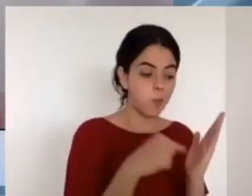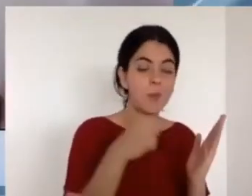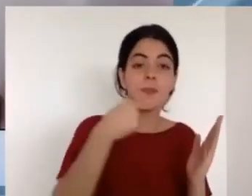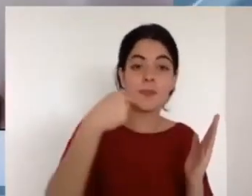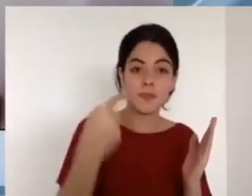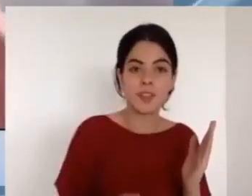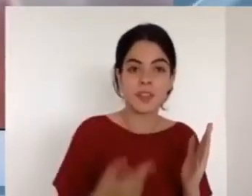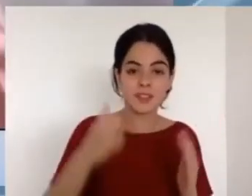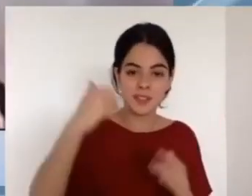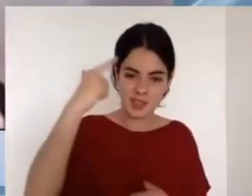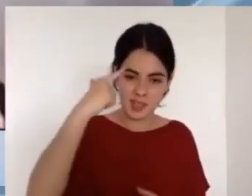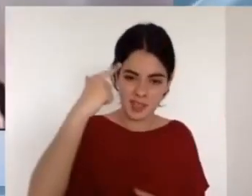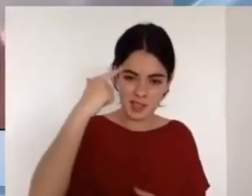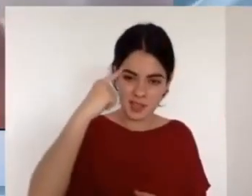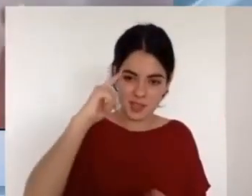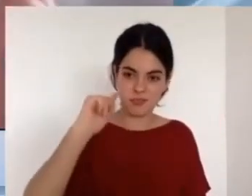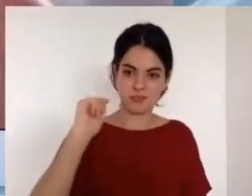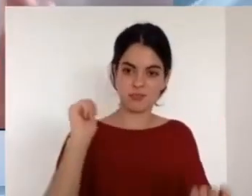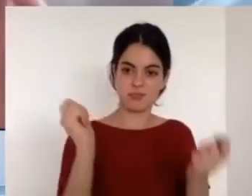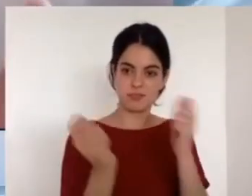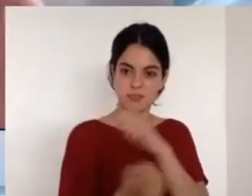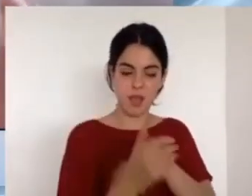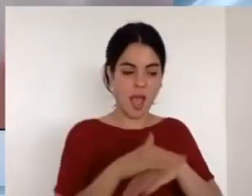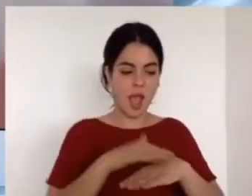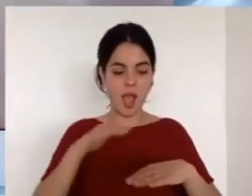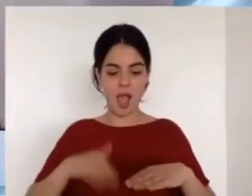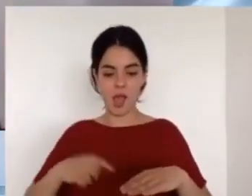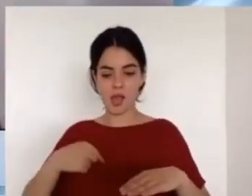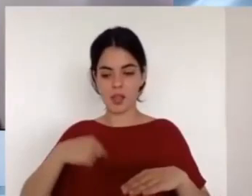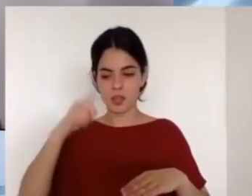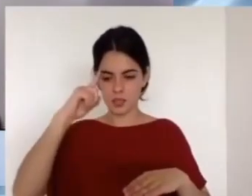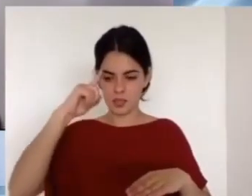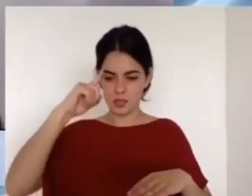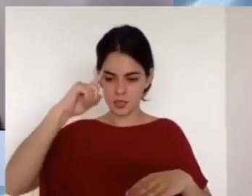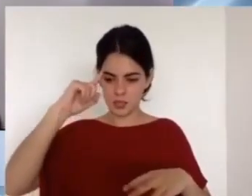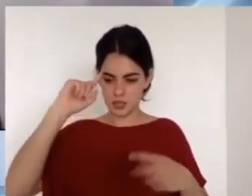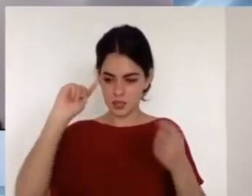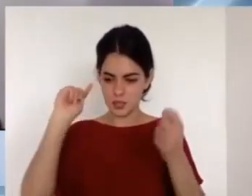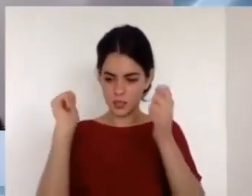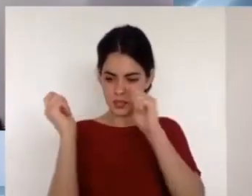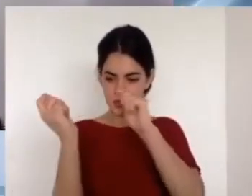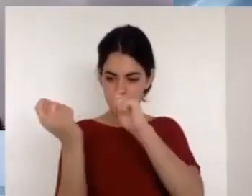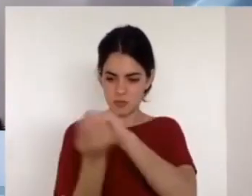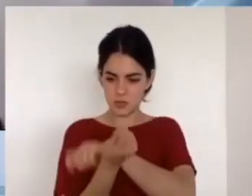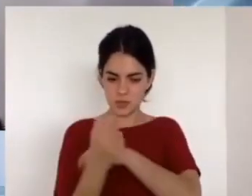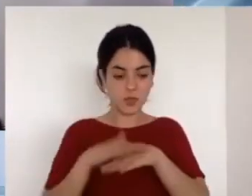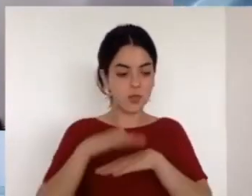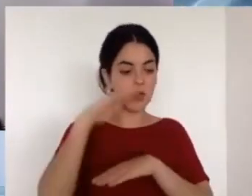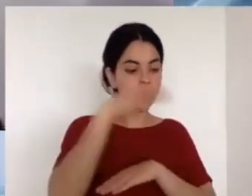en el cambio de manera de pensar podemos mejorar entonces